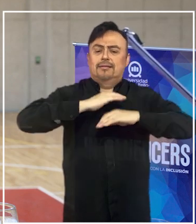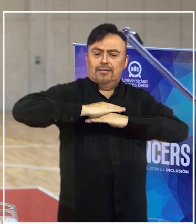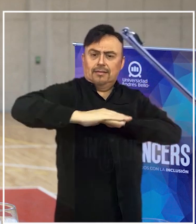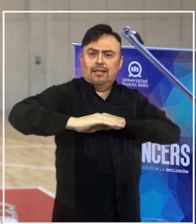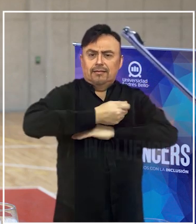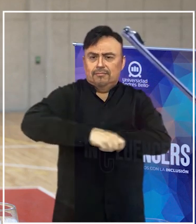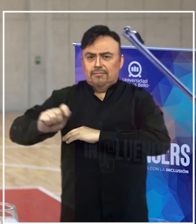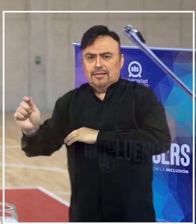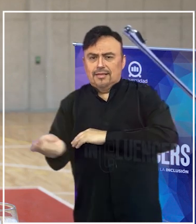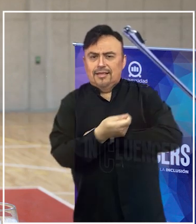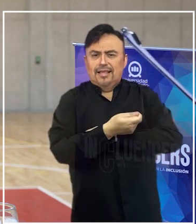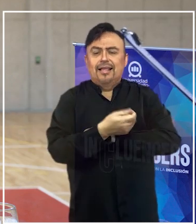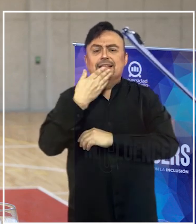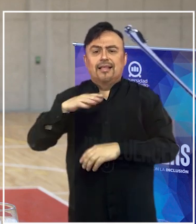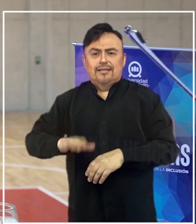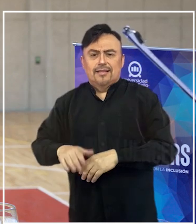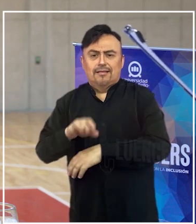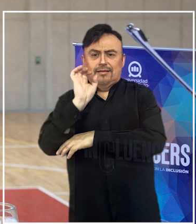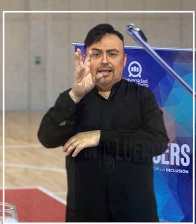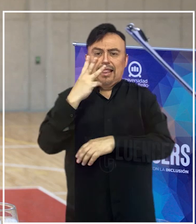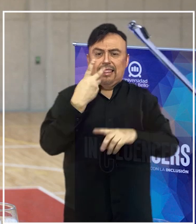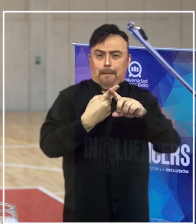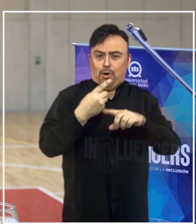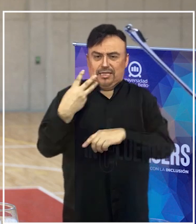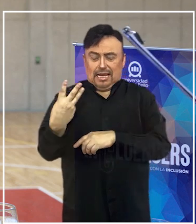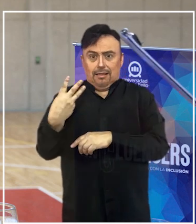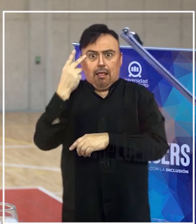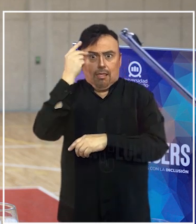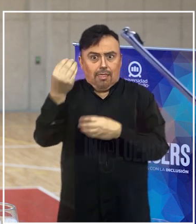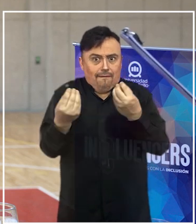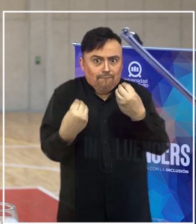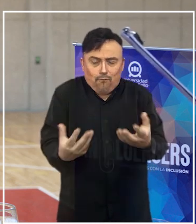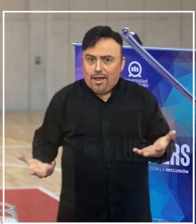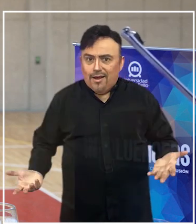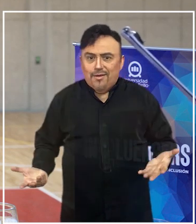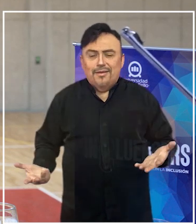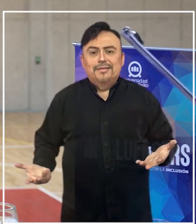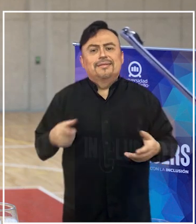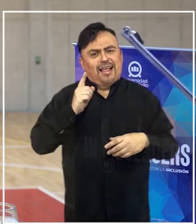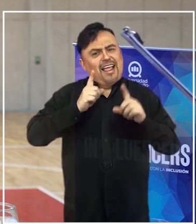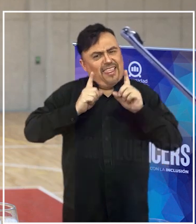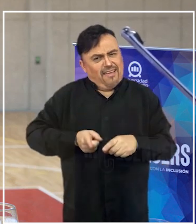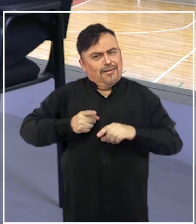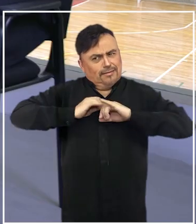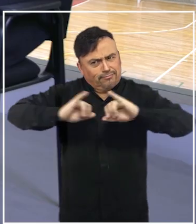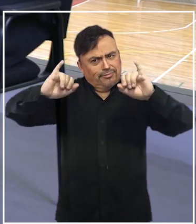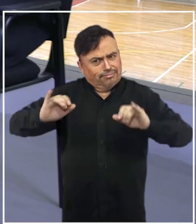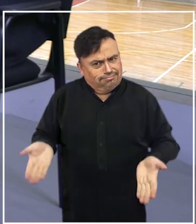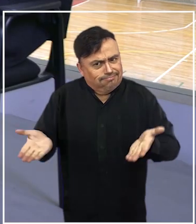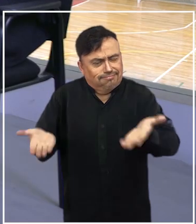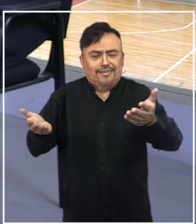y básquetbol 3x3, lo que me parece una idea fantástica y que debemos continuar promoviendo también.